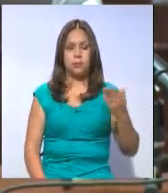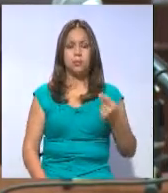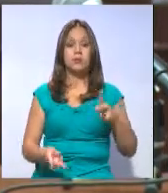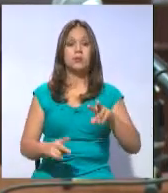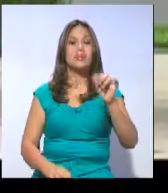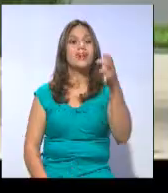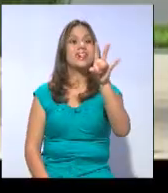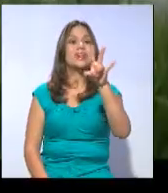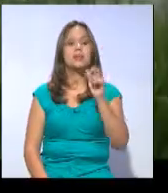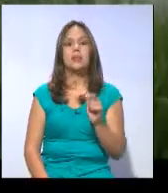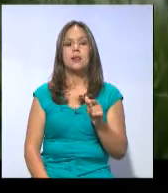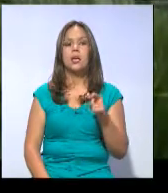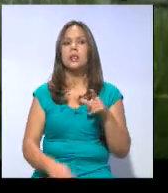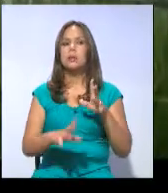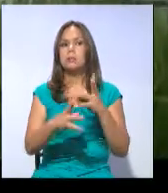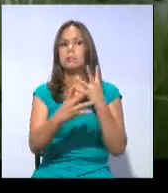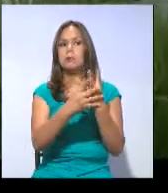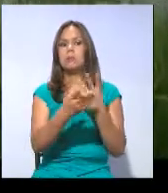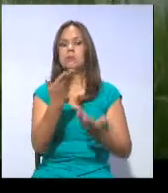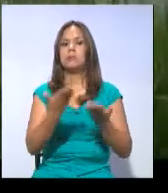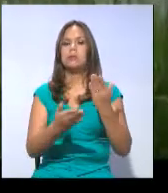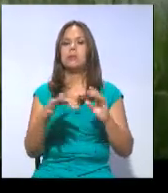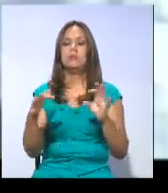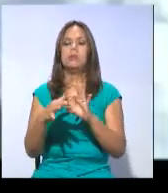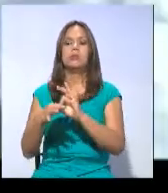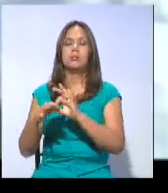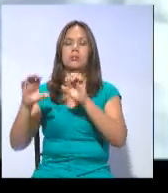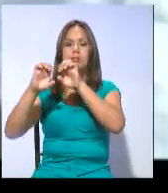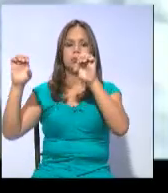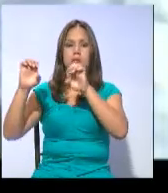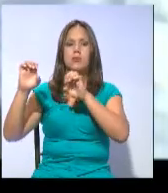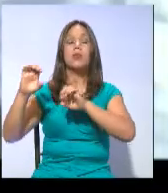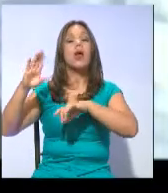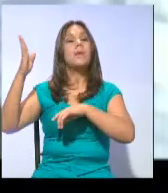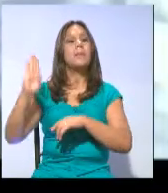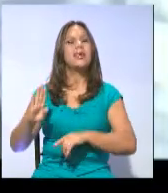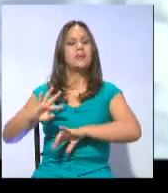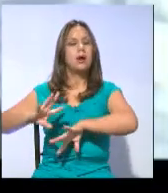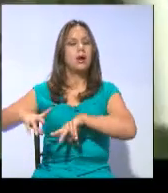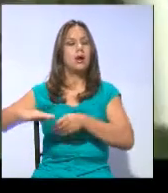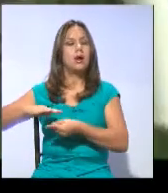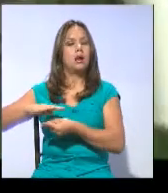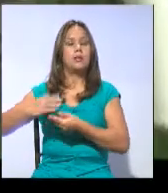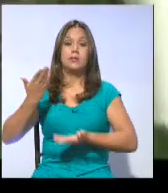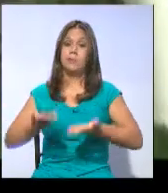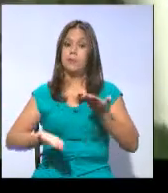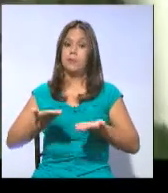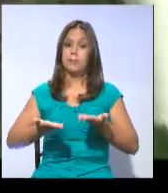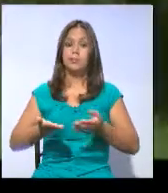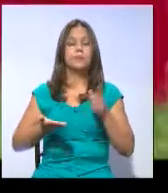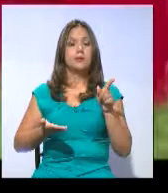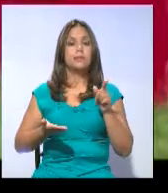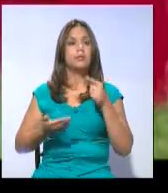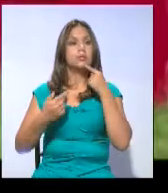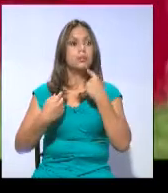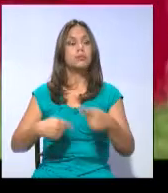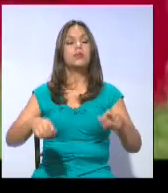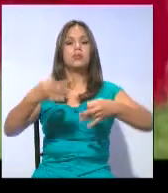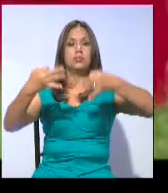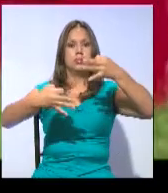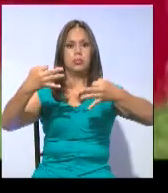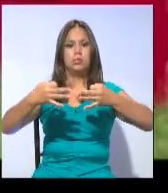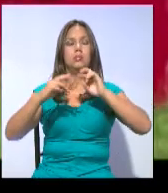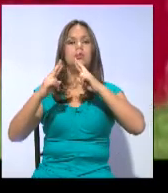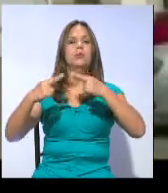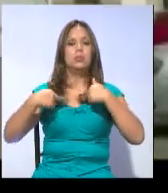17 procesados más por el delito de asociación ilícita dentro del caso Odebrecht. En dicha audiencia se formulará el dictamen sobre el